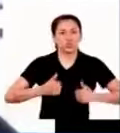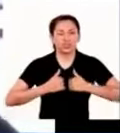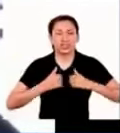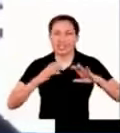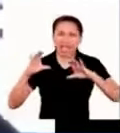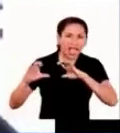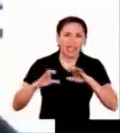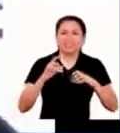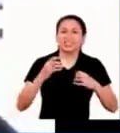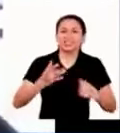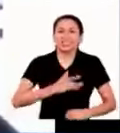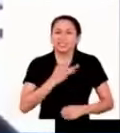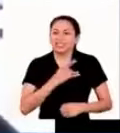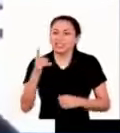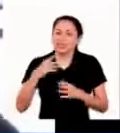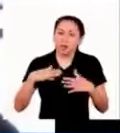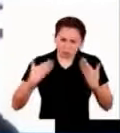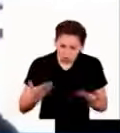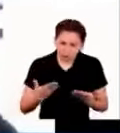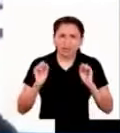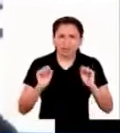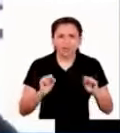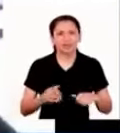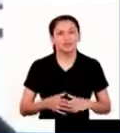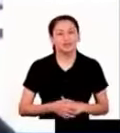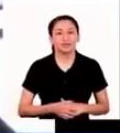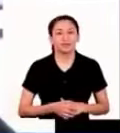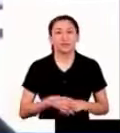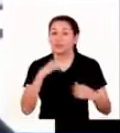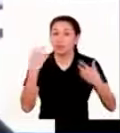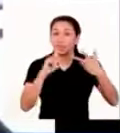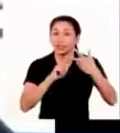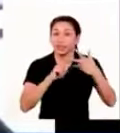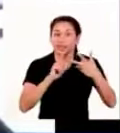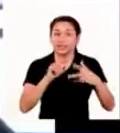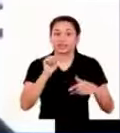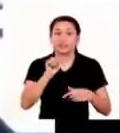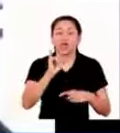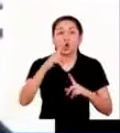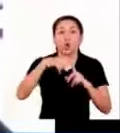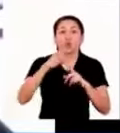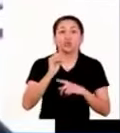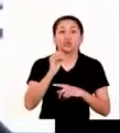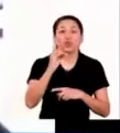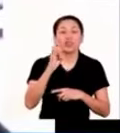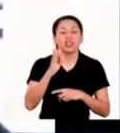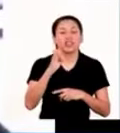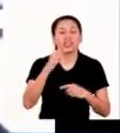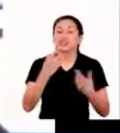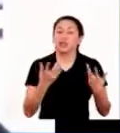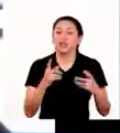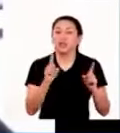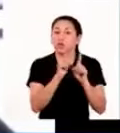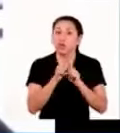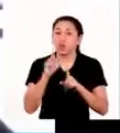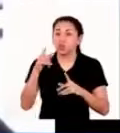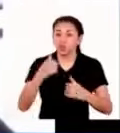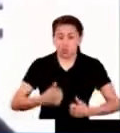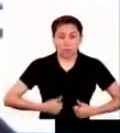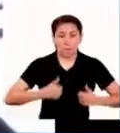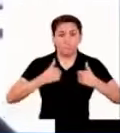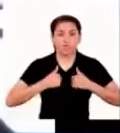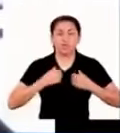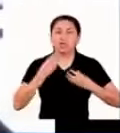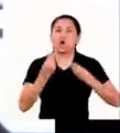sentir productivos en casa tercero autodeterminación promover que tomen decisiones sobre sus